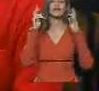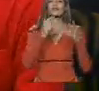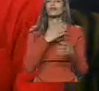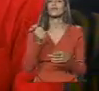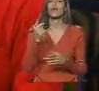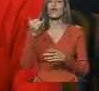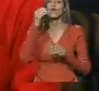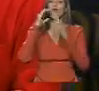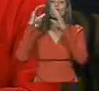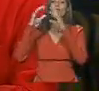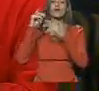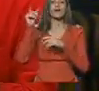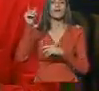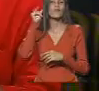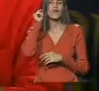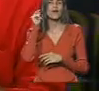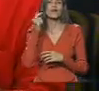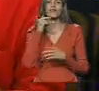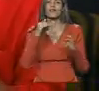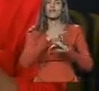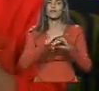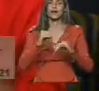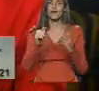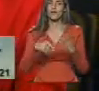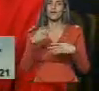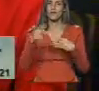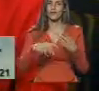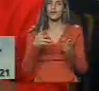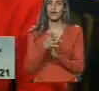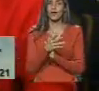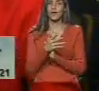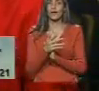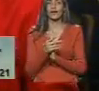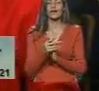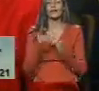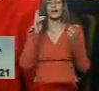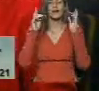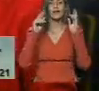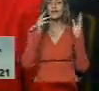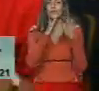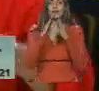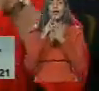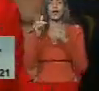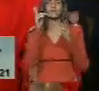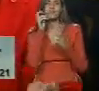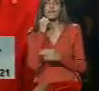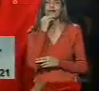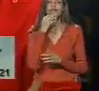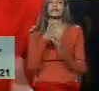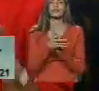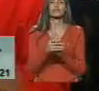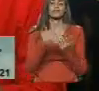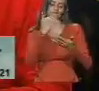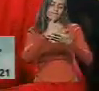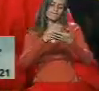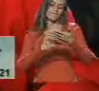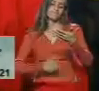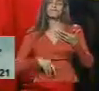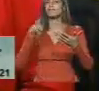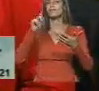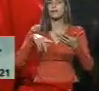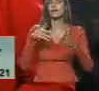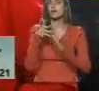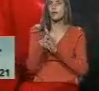que me comunicaran con Lilian para cerrar este segmento con la emisora comunitaria y escuchar el comentario de ella, tanto de la agenda como